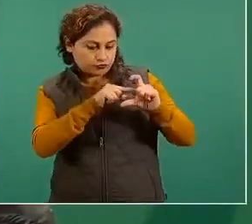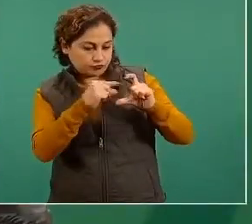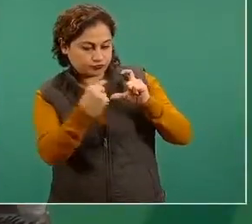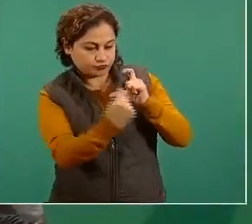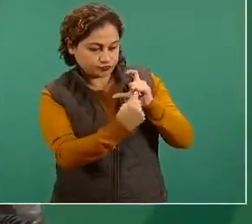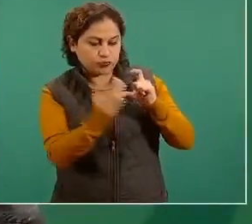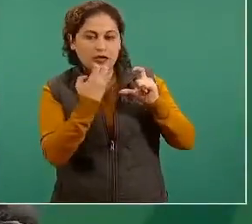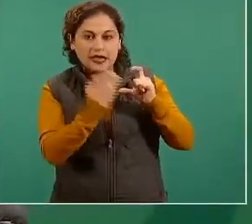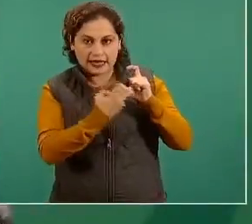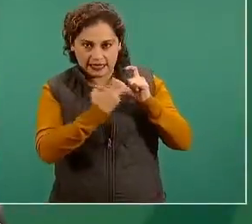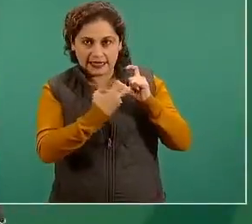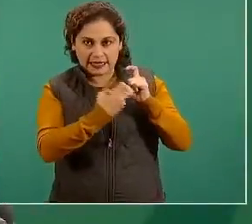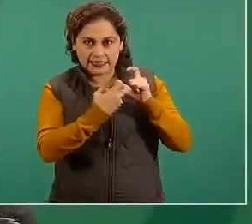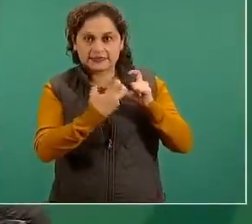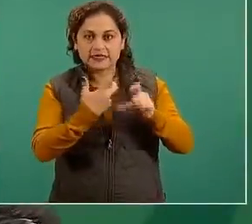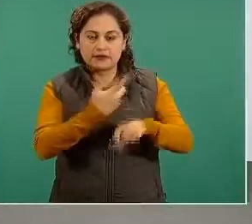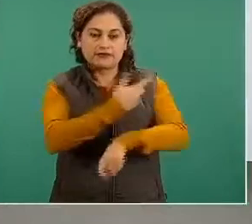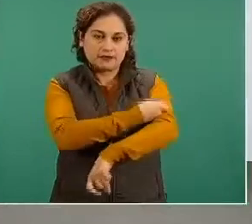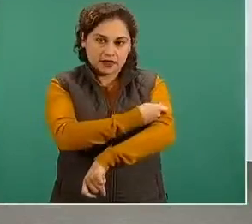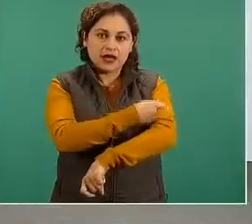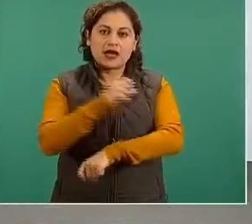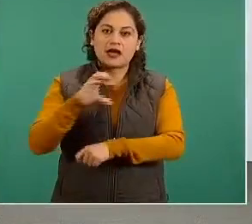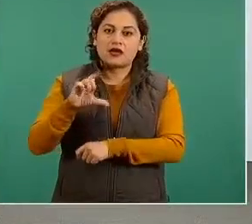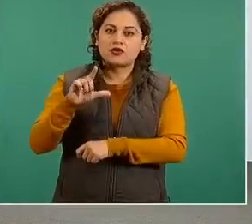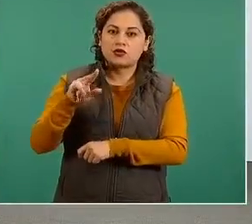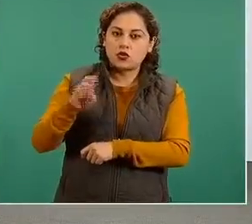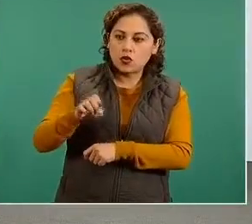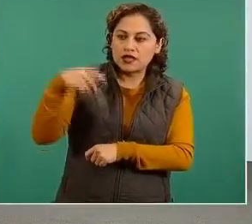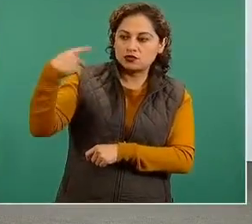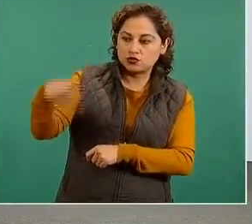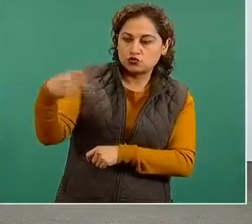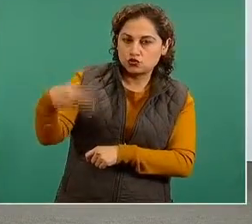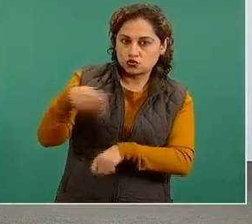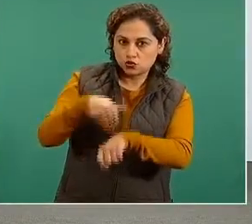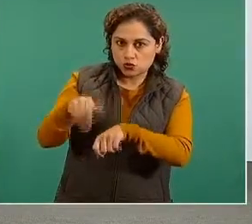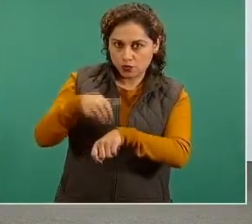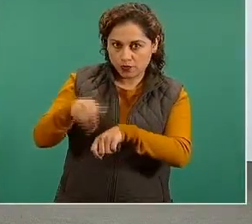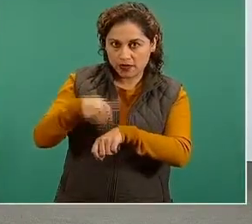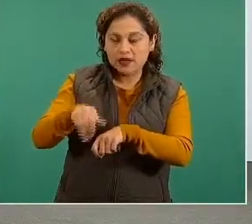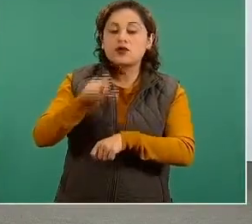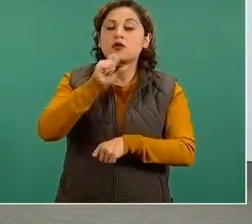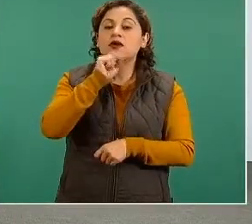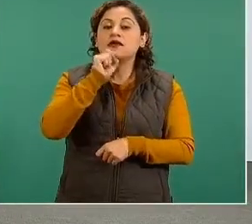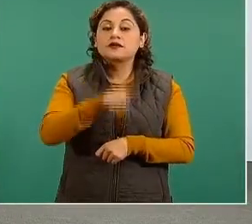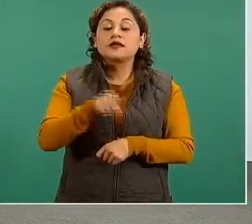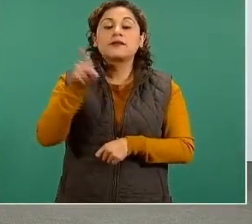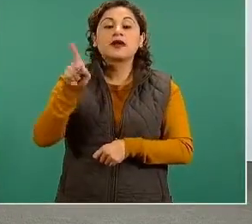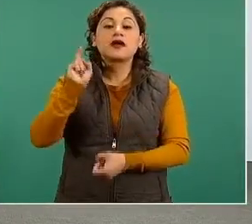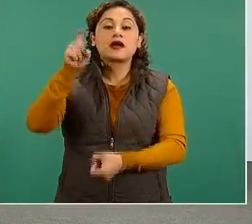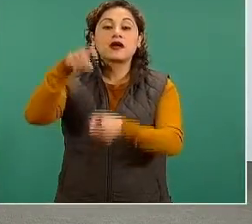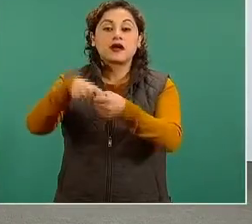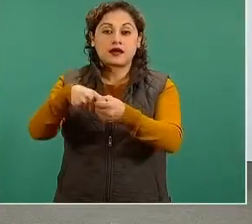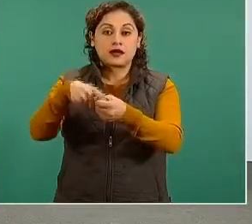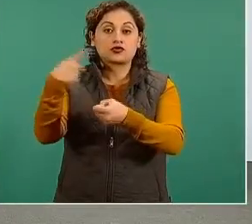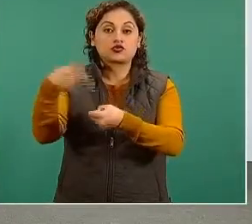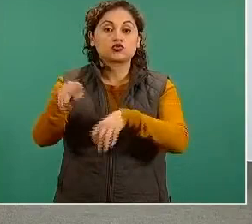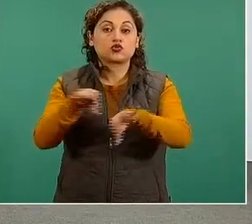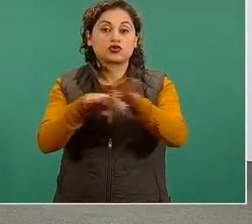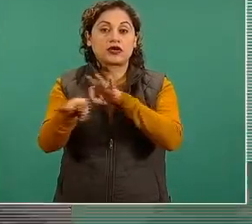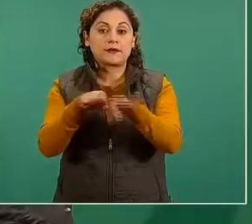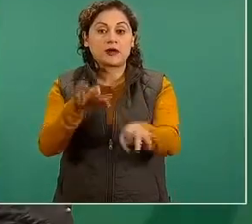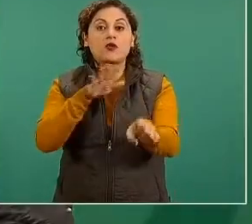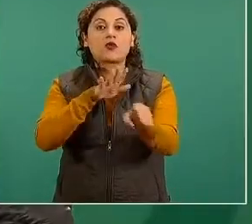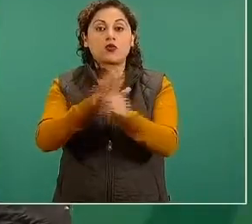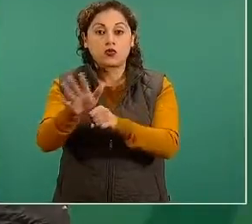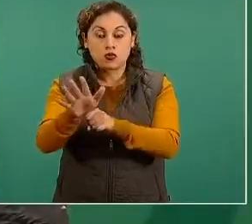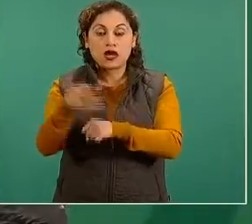CURP pero es de unidades de salud es la CLUES a donde pertenece a donde trabaja esa persona